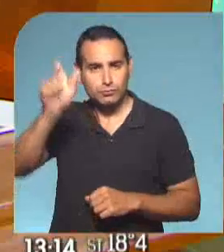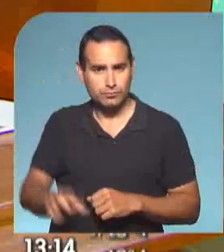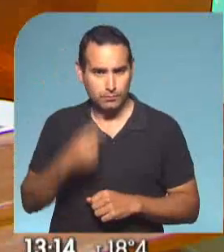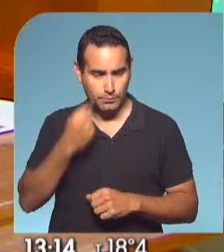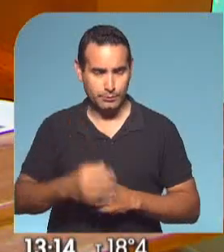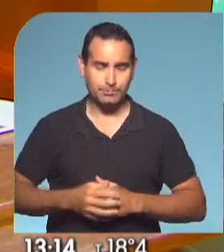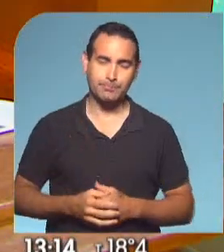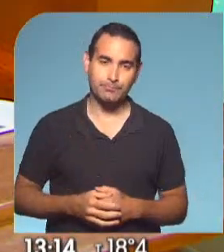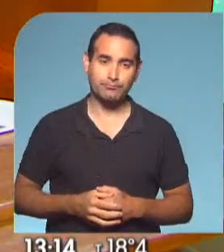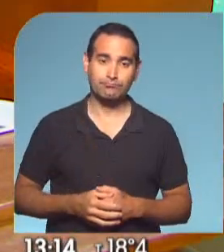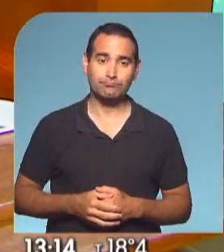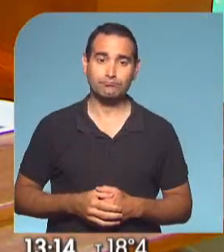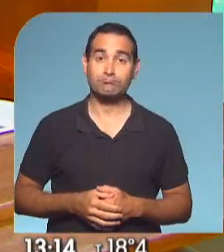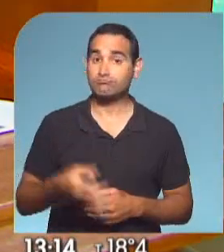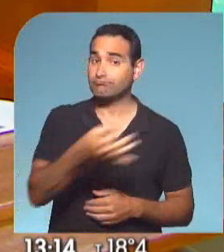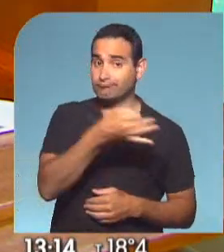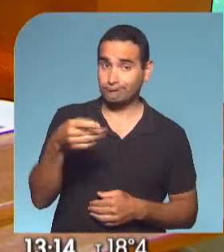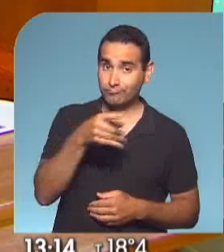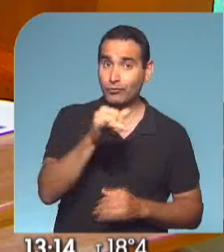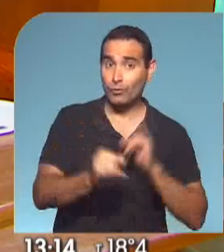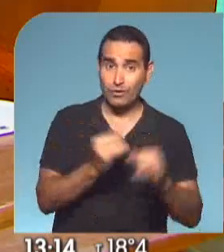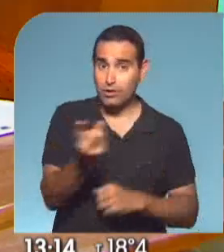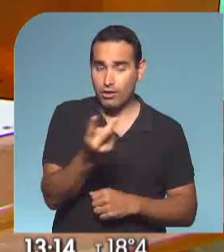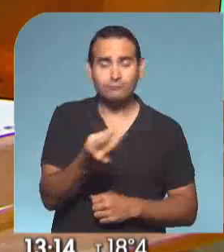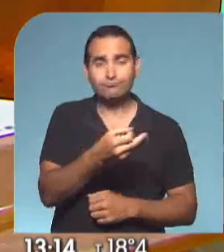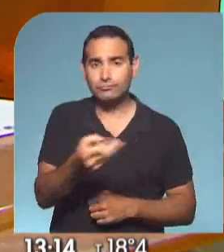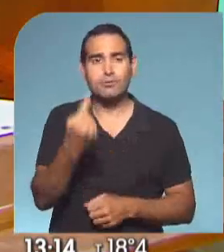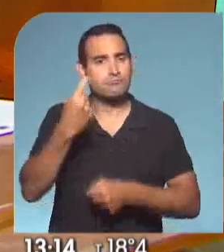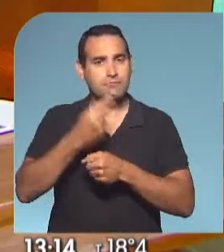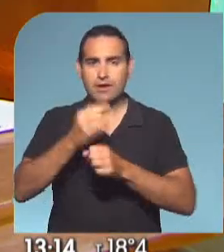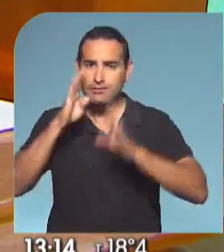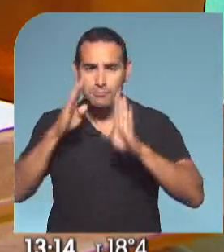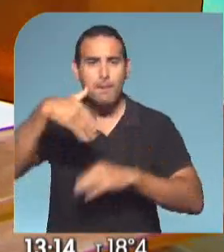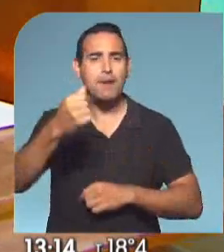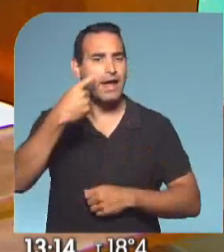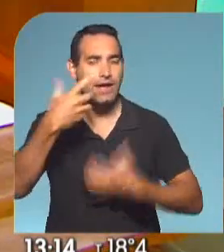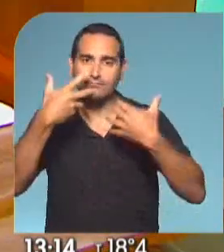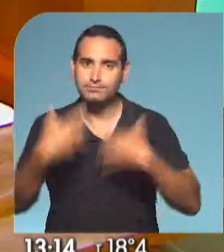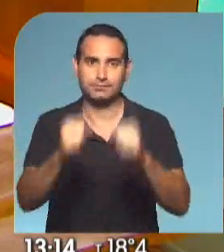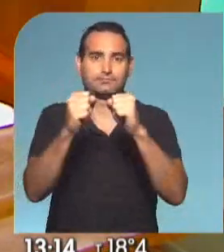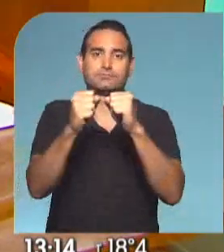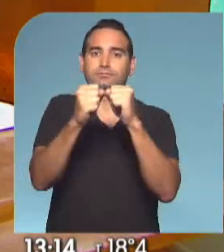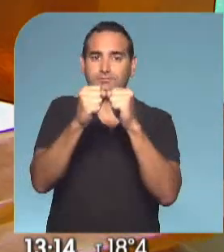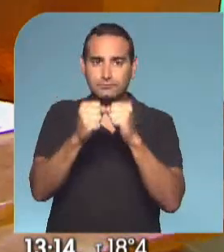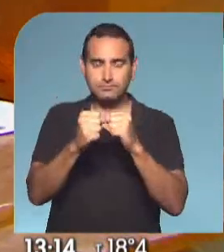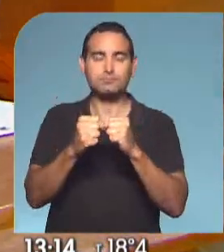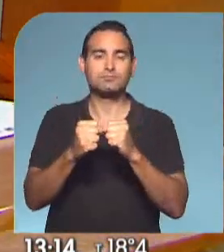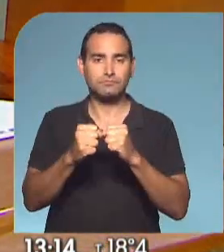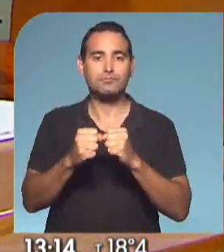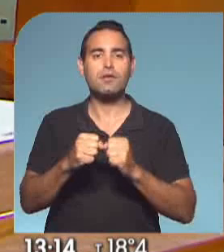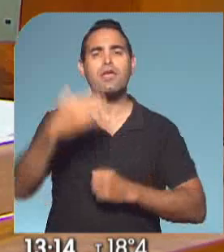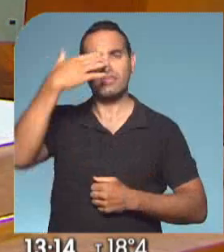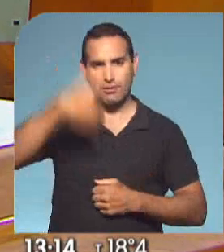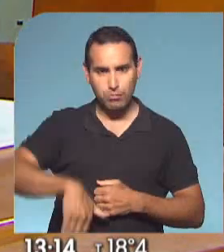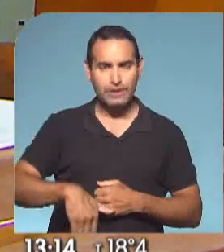Bueno, muy bien. Está perfecto lo que dice D'Alessandro y lo que dice Santini. Primero Maya, primero que aparezca, que se esclarezca el hecho y